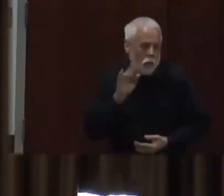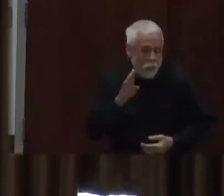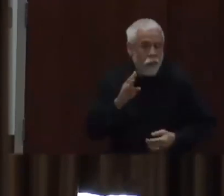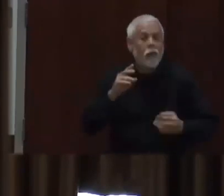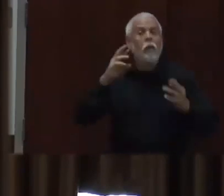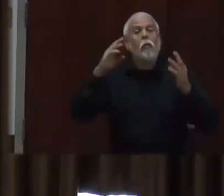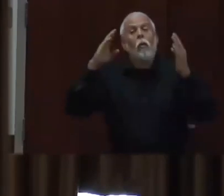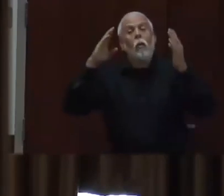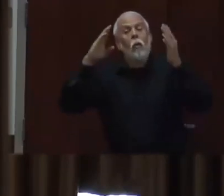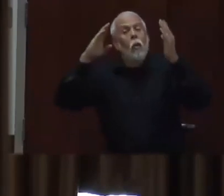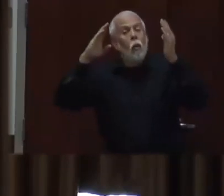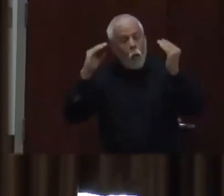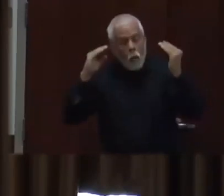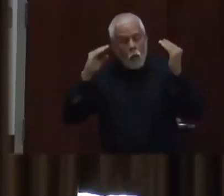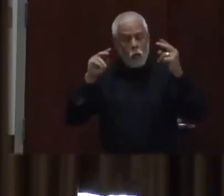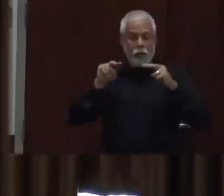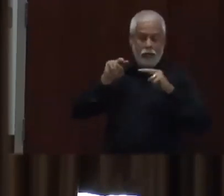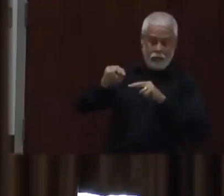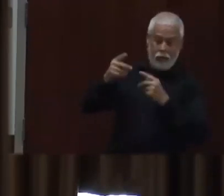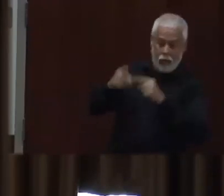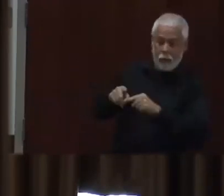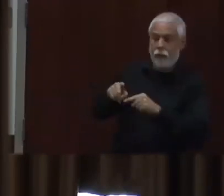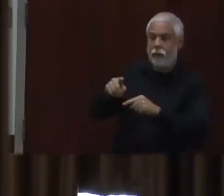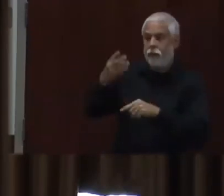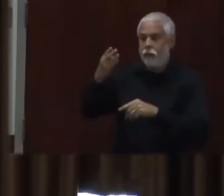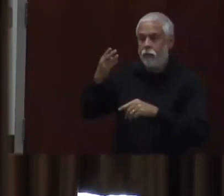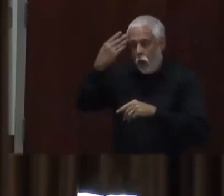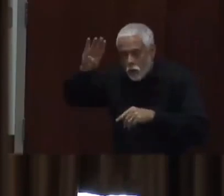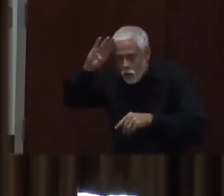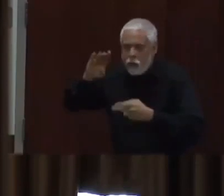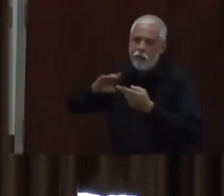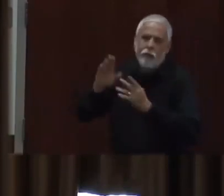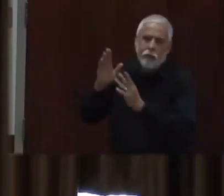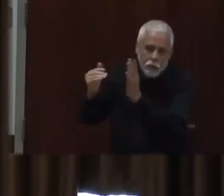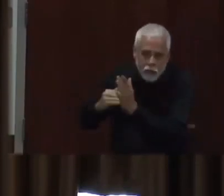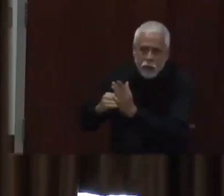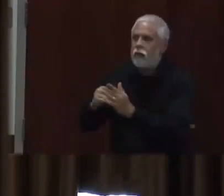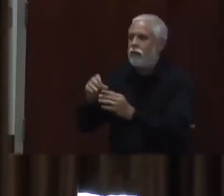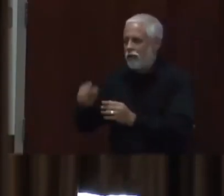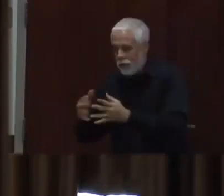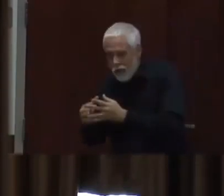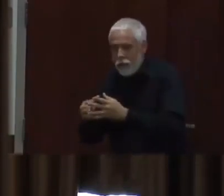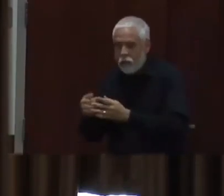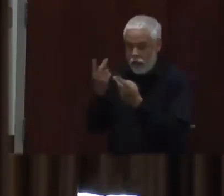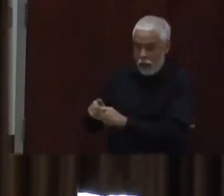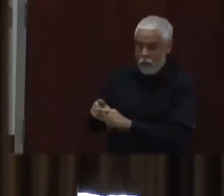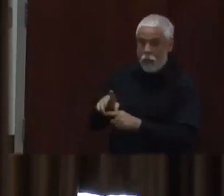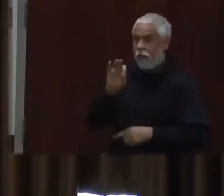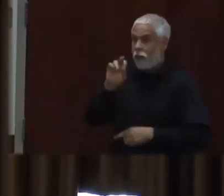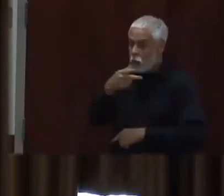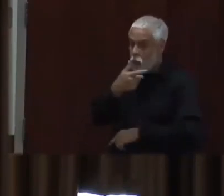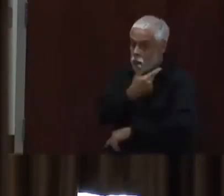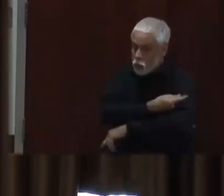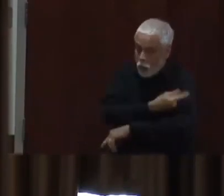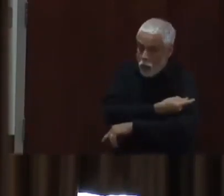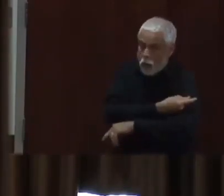flu no te protege contra la COVID, pero sí es crítico que cada quien que